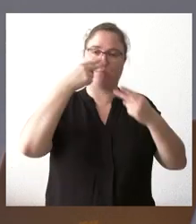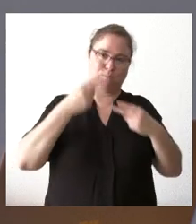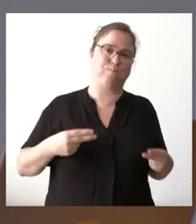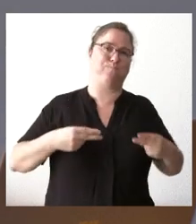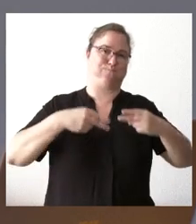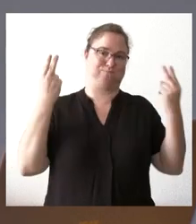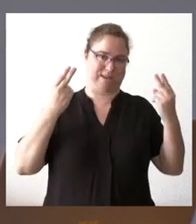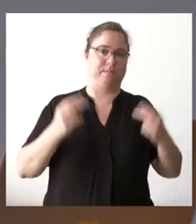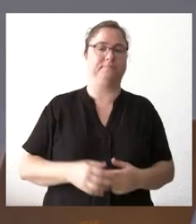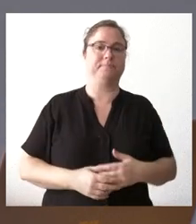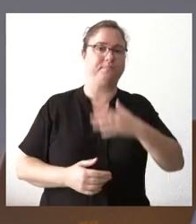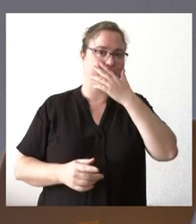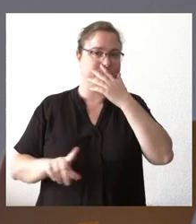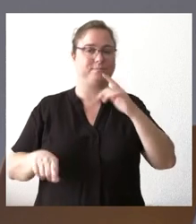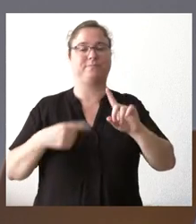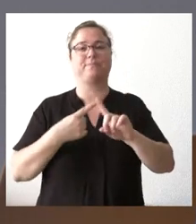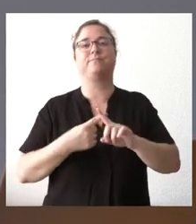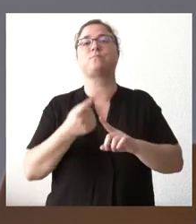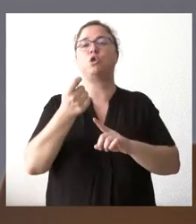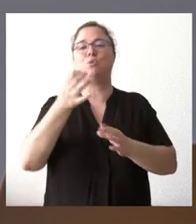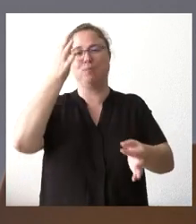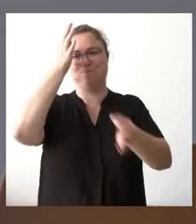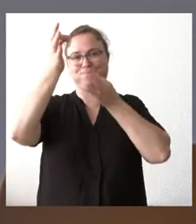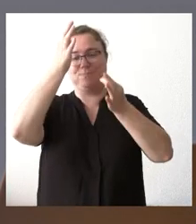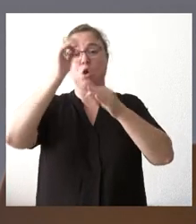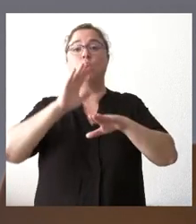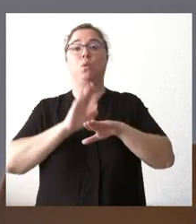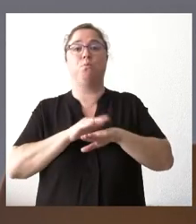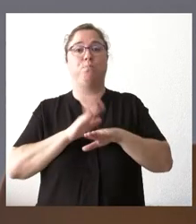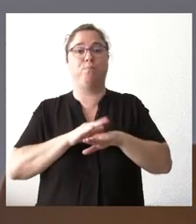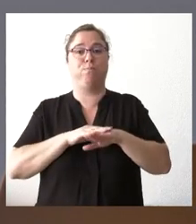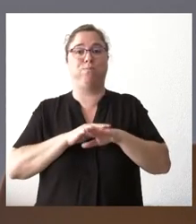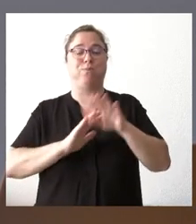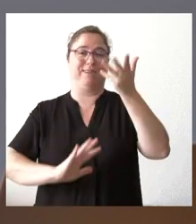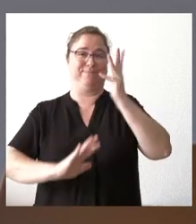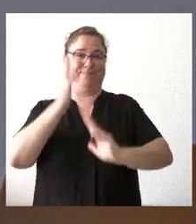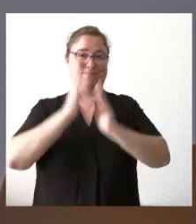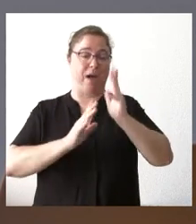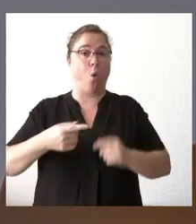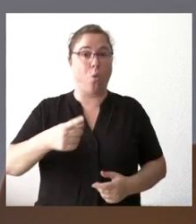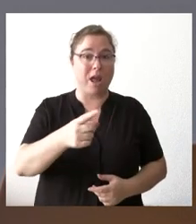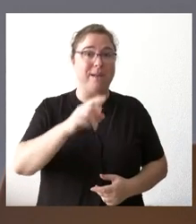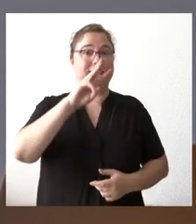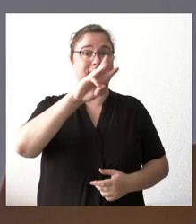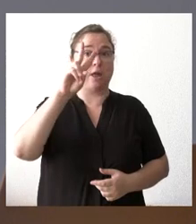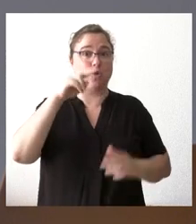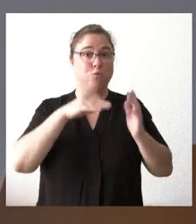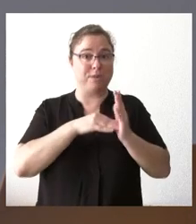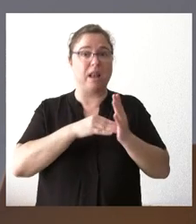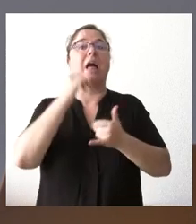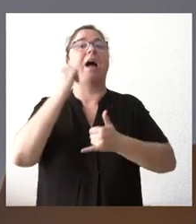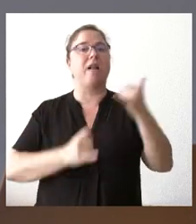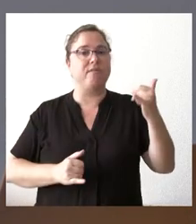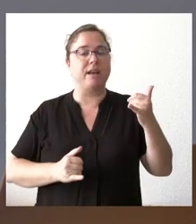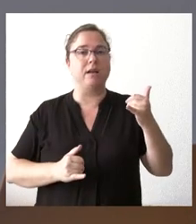los publicitaremos hay que ser un poco precisos porque recuerden que en el incendio de la Sierra de la Culebra se hablaba de 32.000 hectáreas y al final fueron